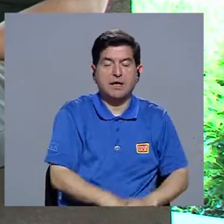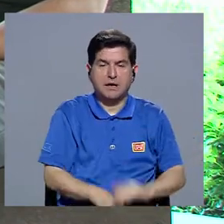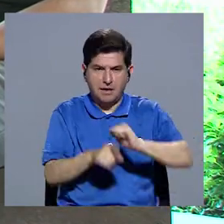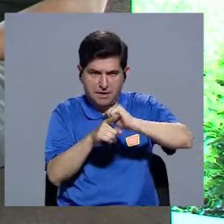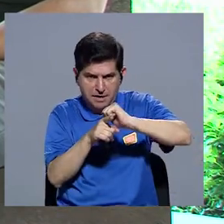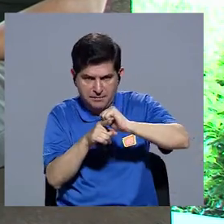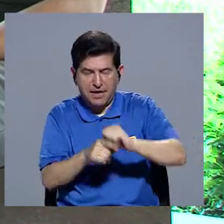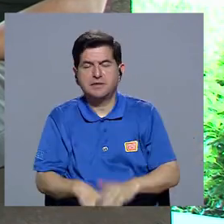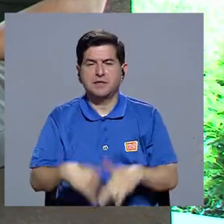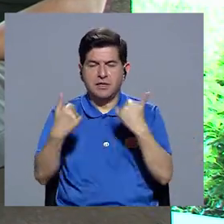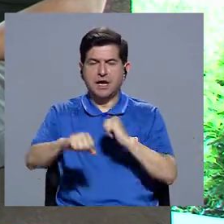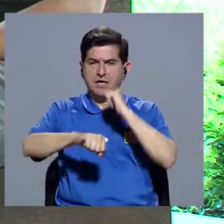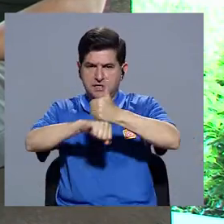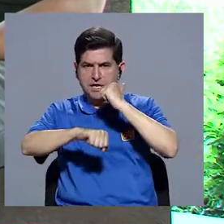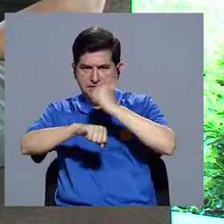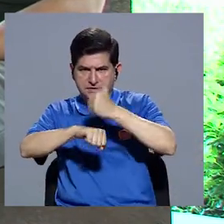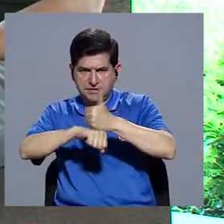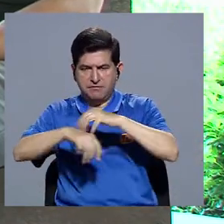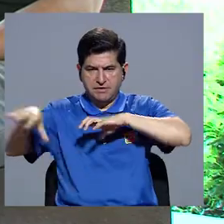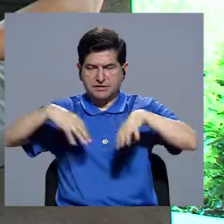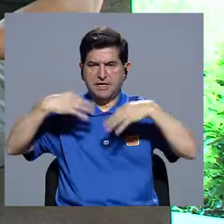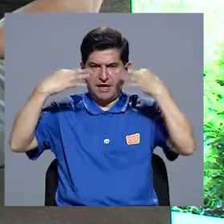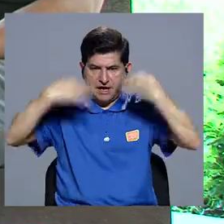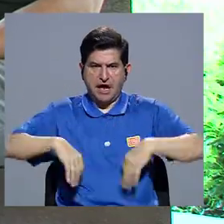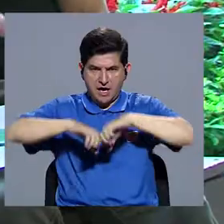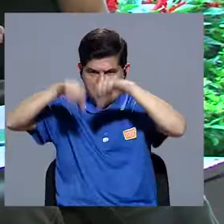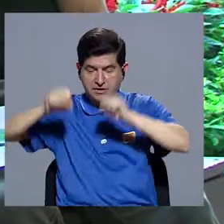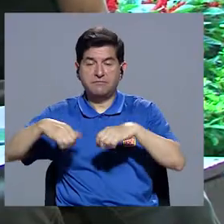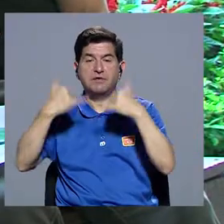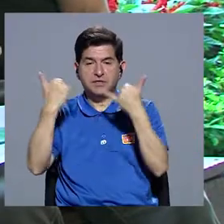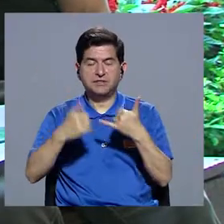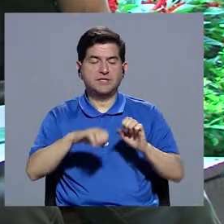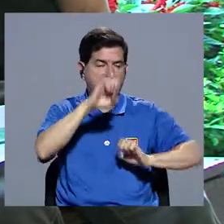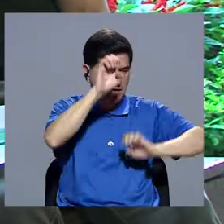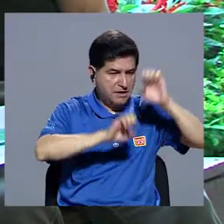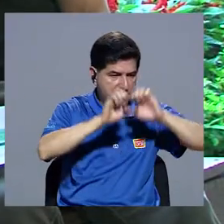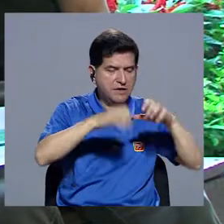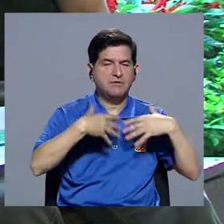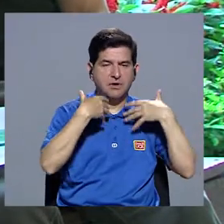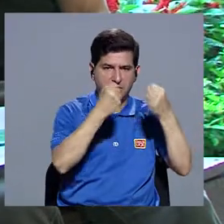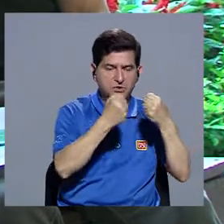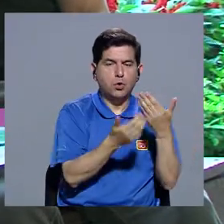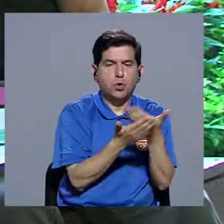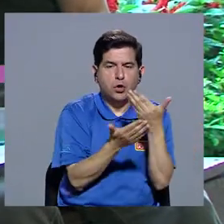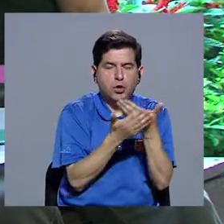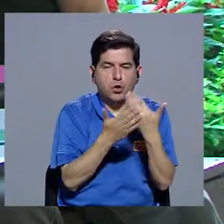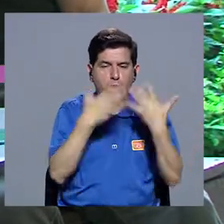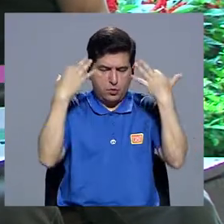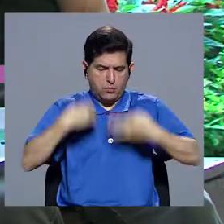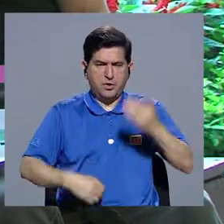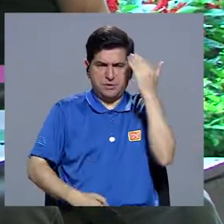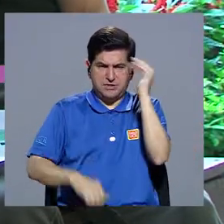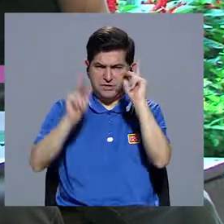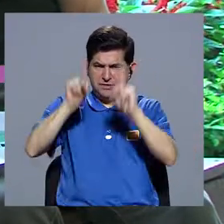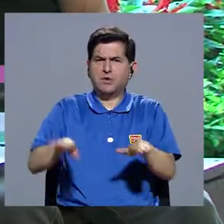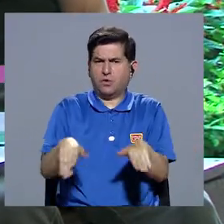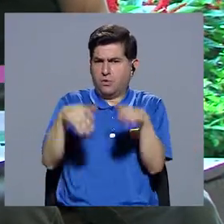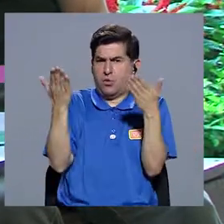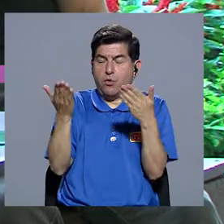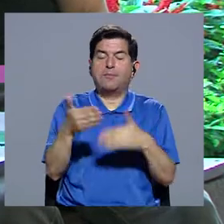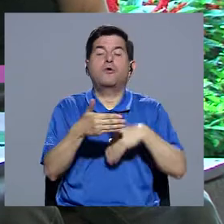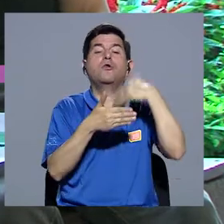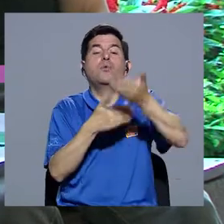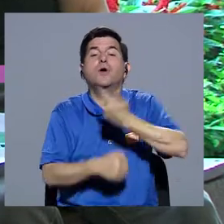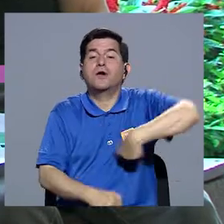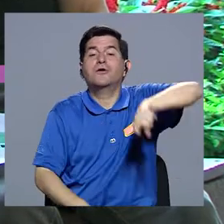prescripción del ejercicio en sí. Es correcto. Ya una vez teniendo la evaluación de la salud y algunas pruebas físicas que nos determinen cómo se encuentra la persona, ahí